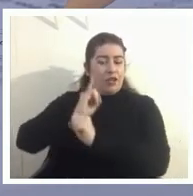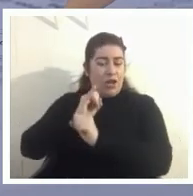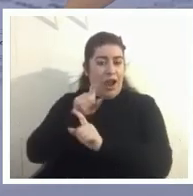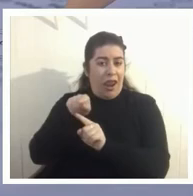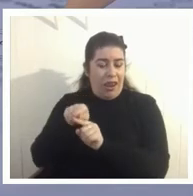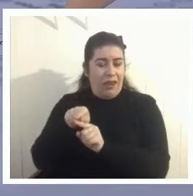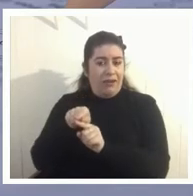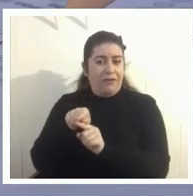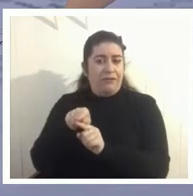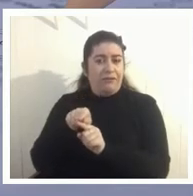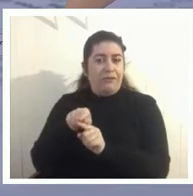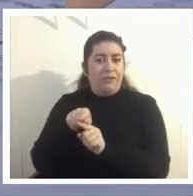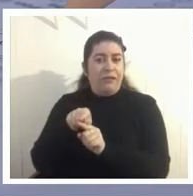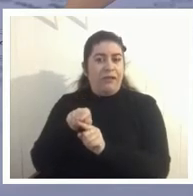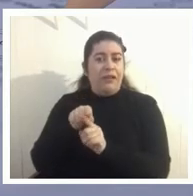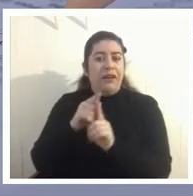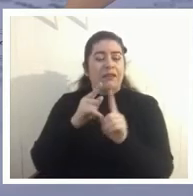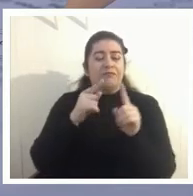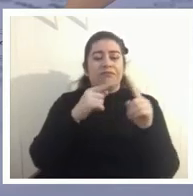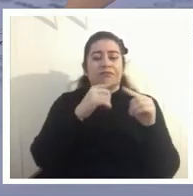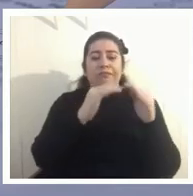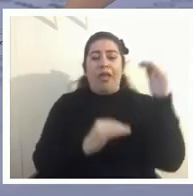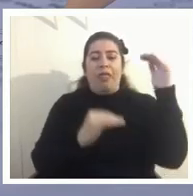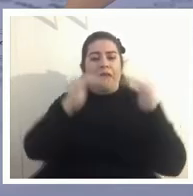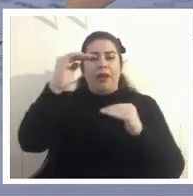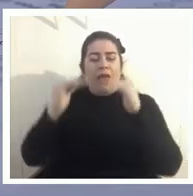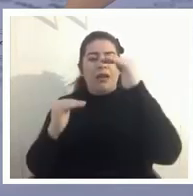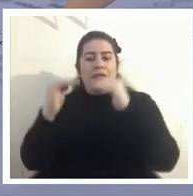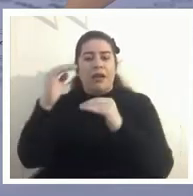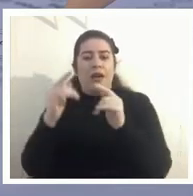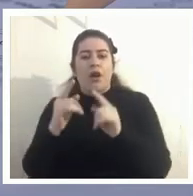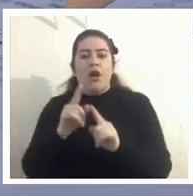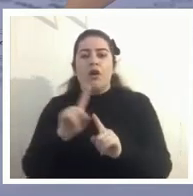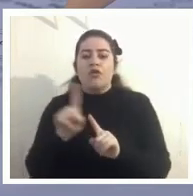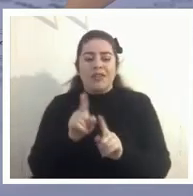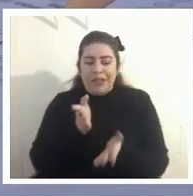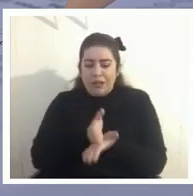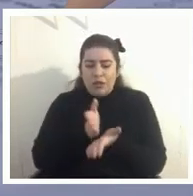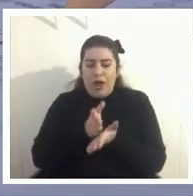que que la diferencia no está a nivel de la escuela